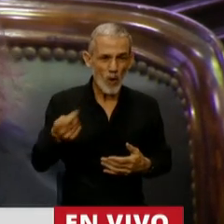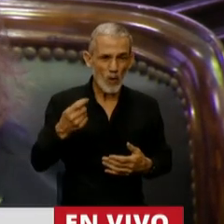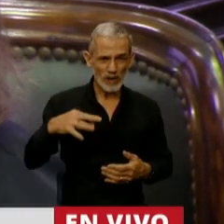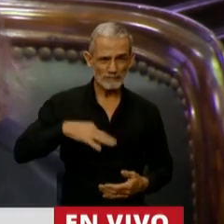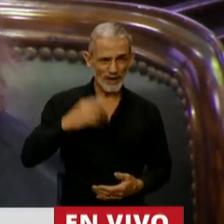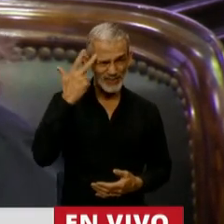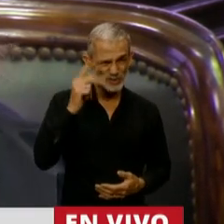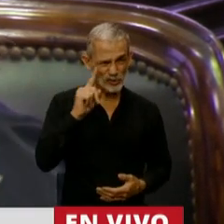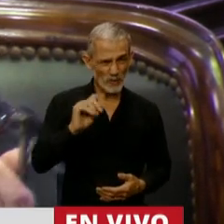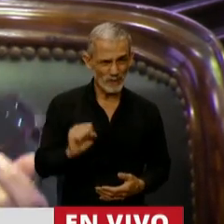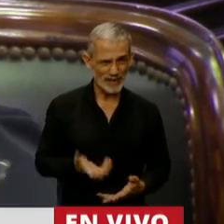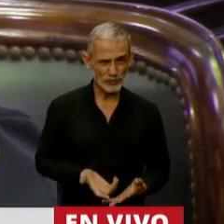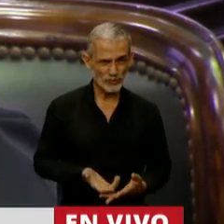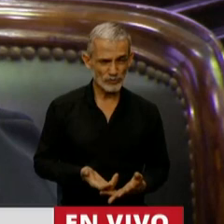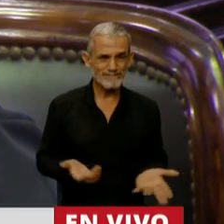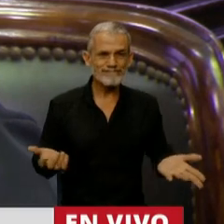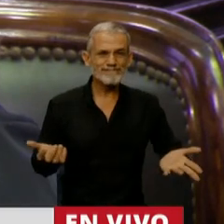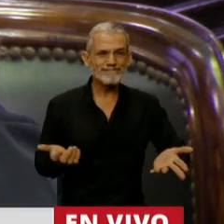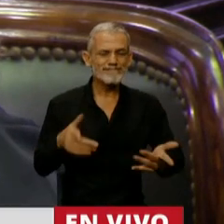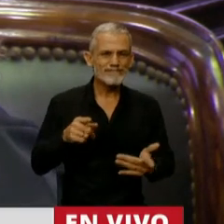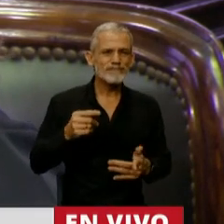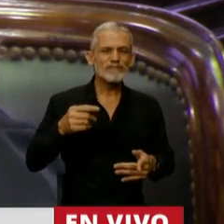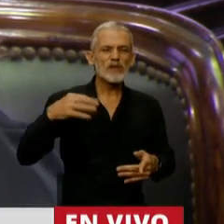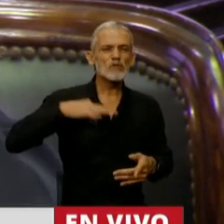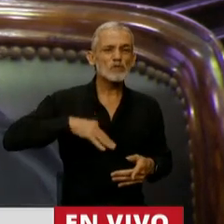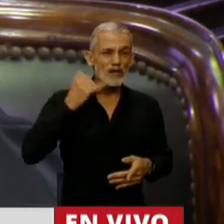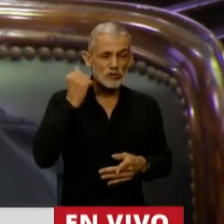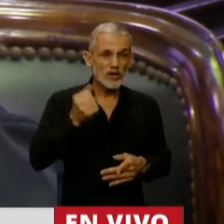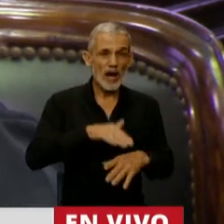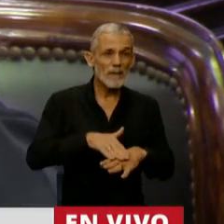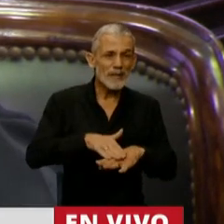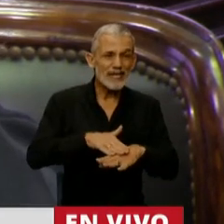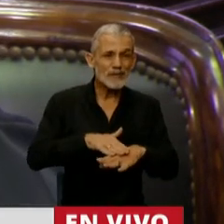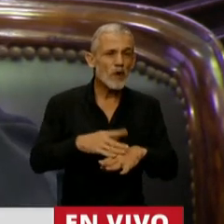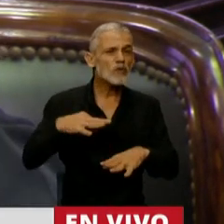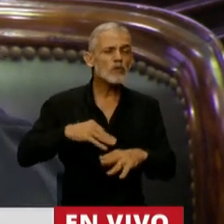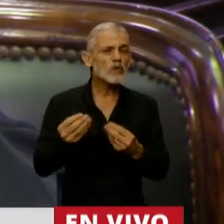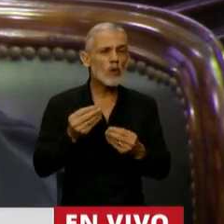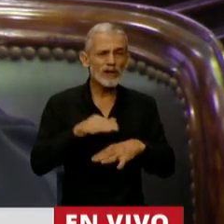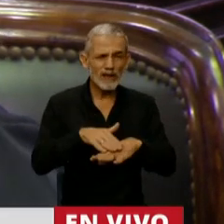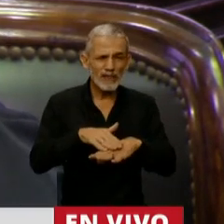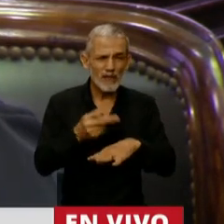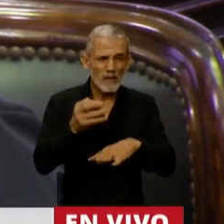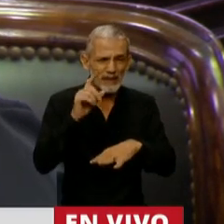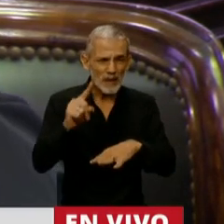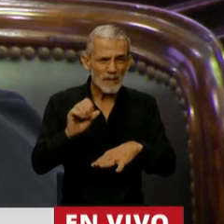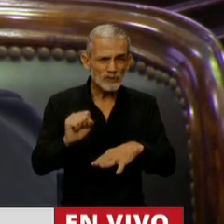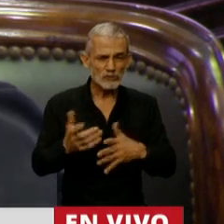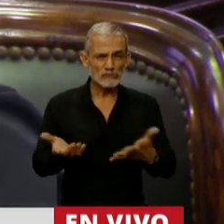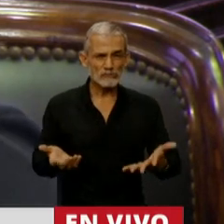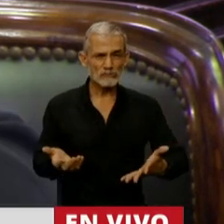ganan 18.000 pesos y se cerró un salario mínimo vital y móvil de escasos 20.000.